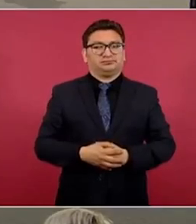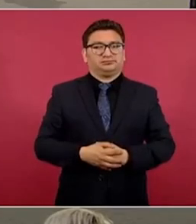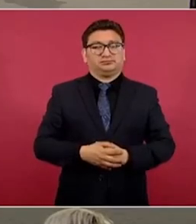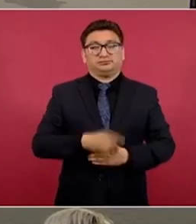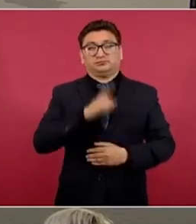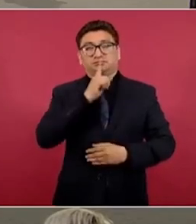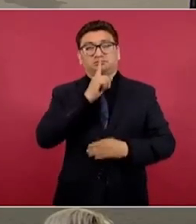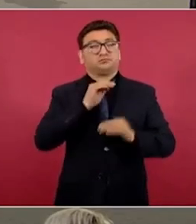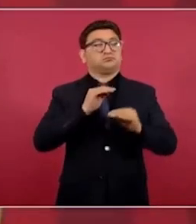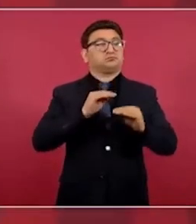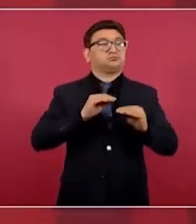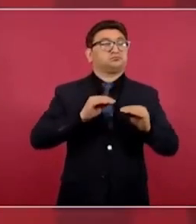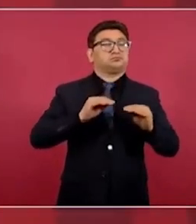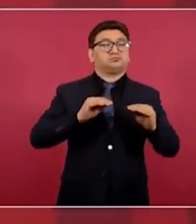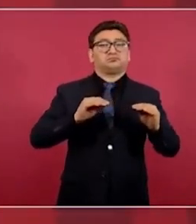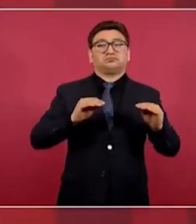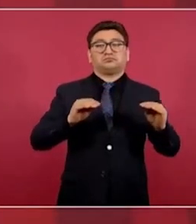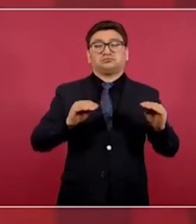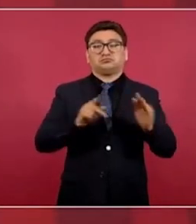Silencio.